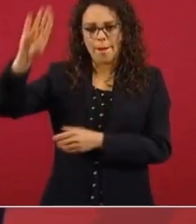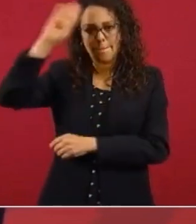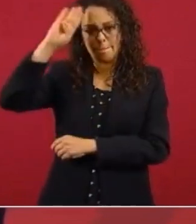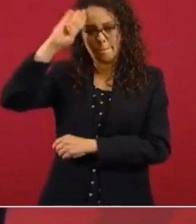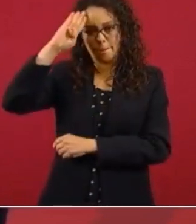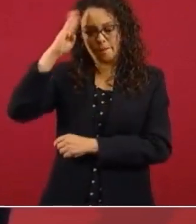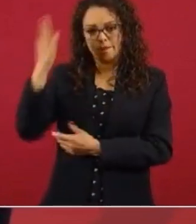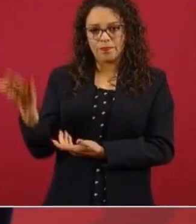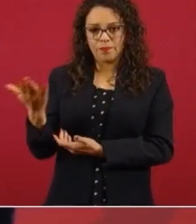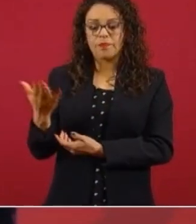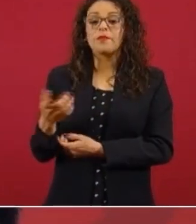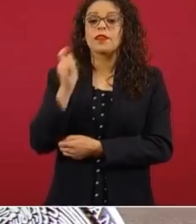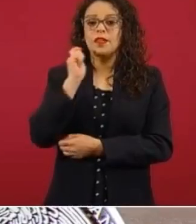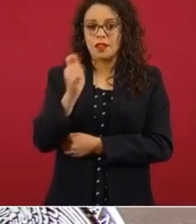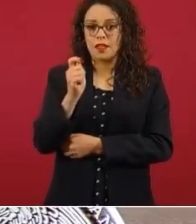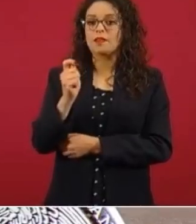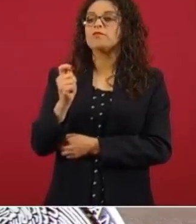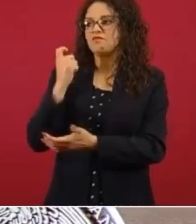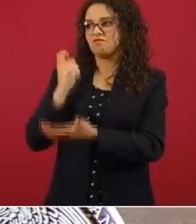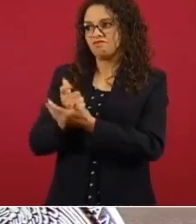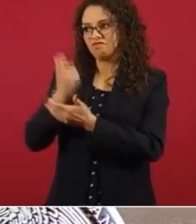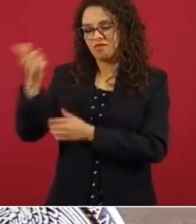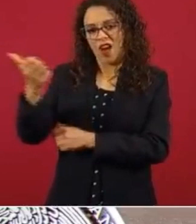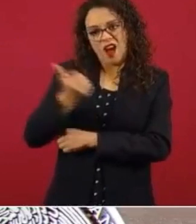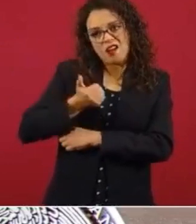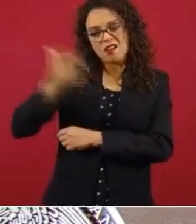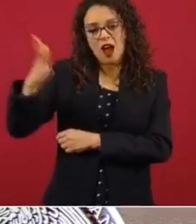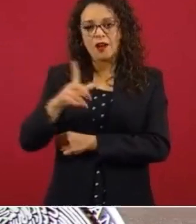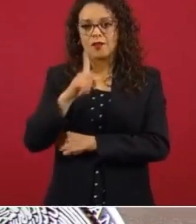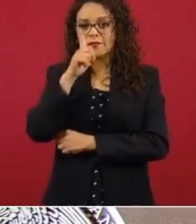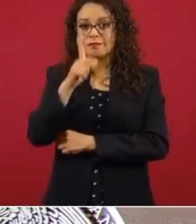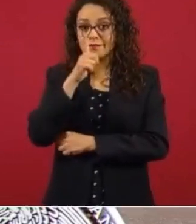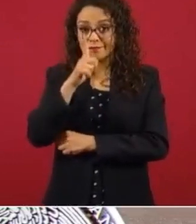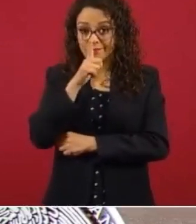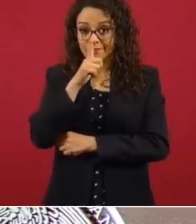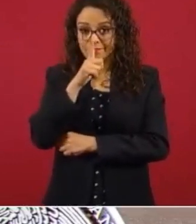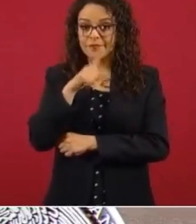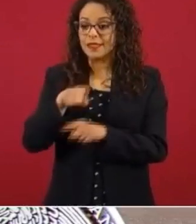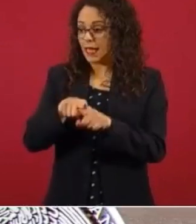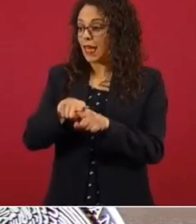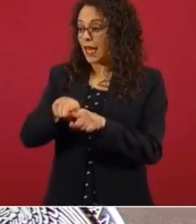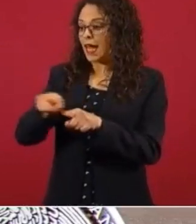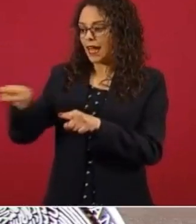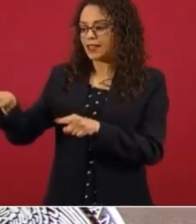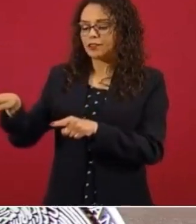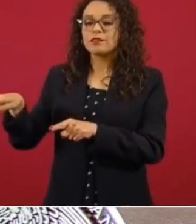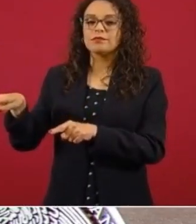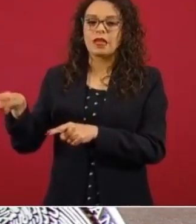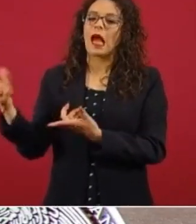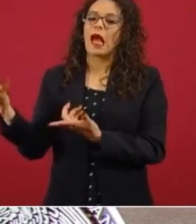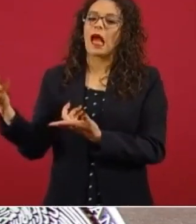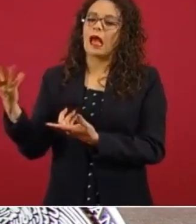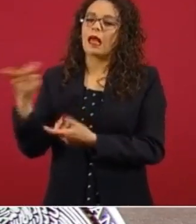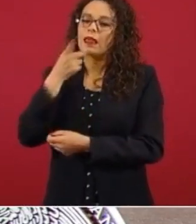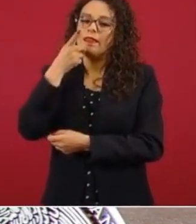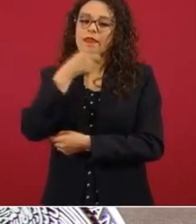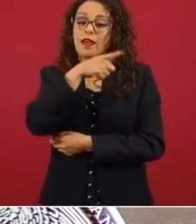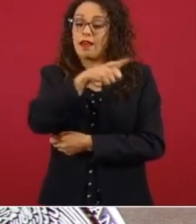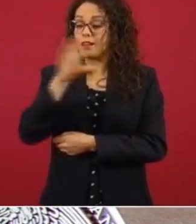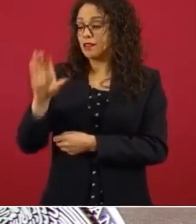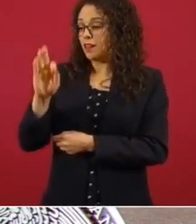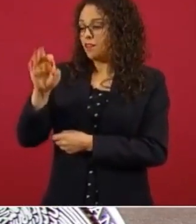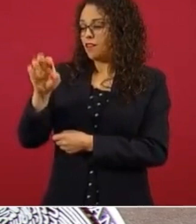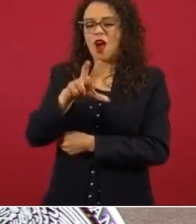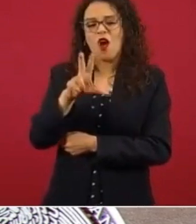eléctrica, pues ellos van a decir que no funciona la Comisión Federal de